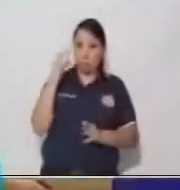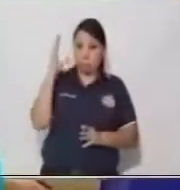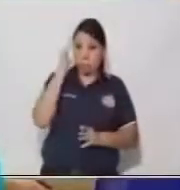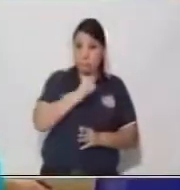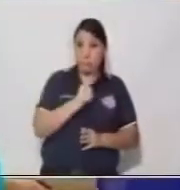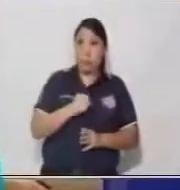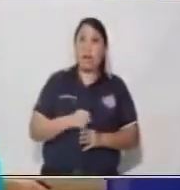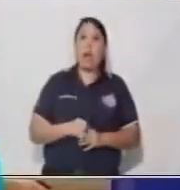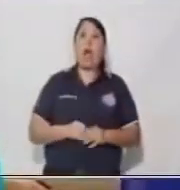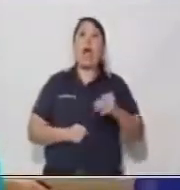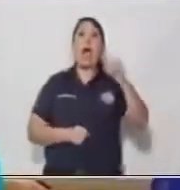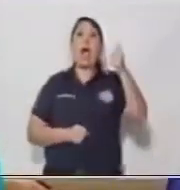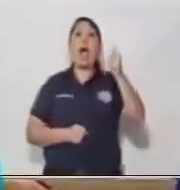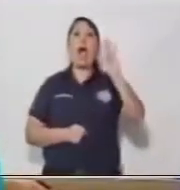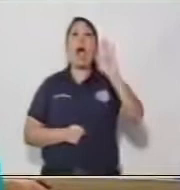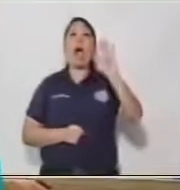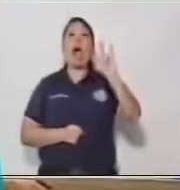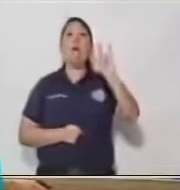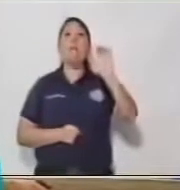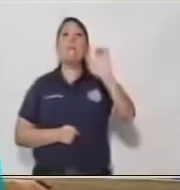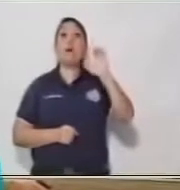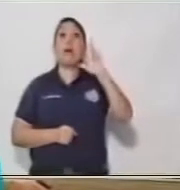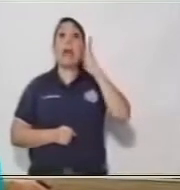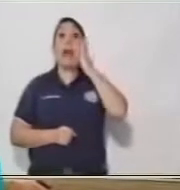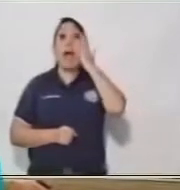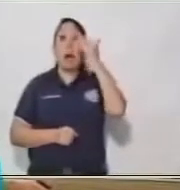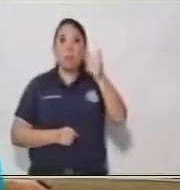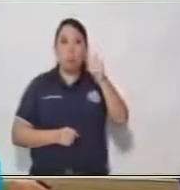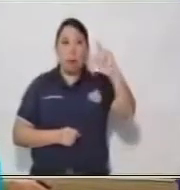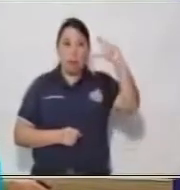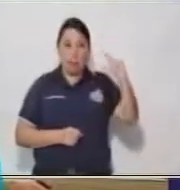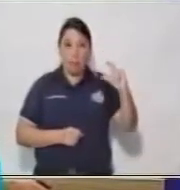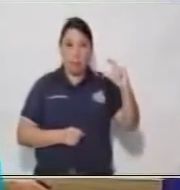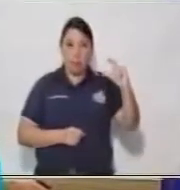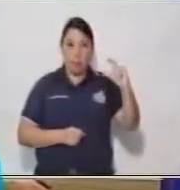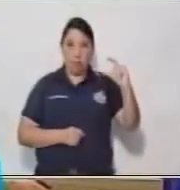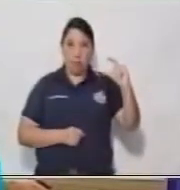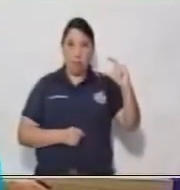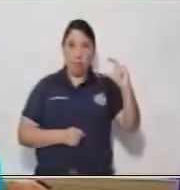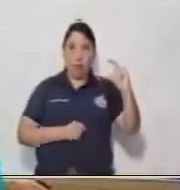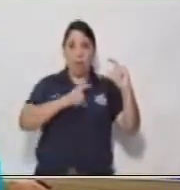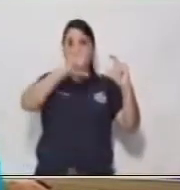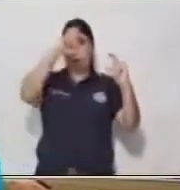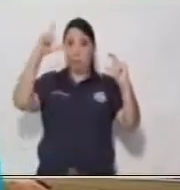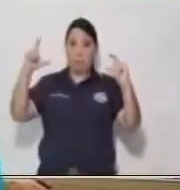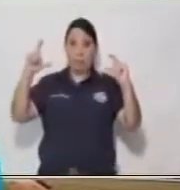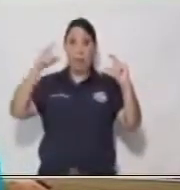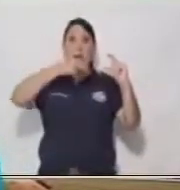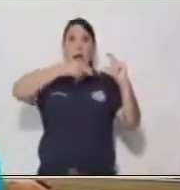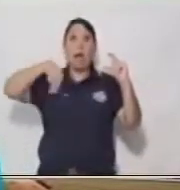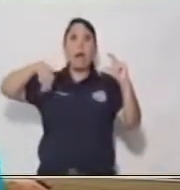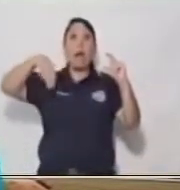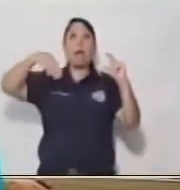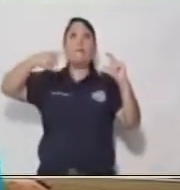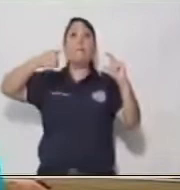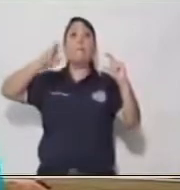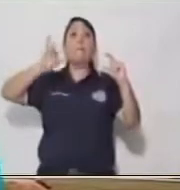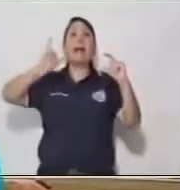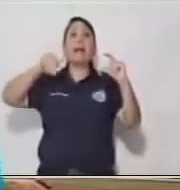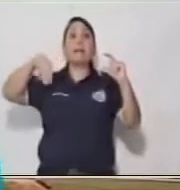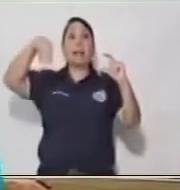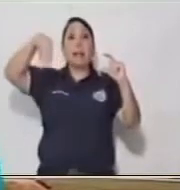está escrito con minúscula. Aquí dice abuela. Es un sustantivo común.